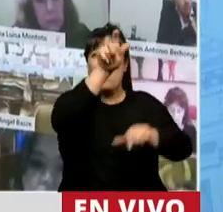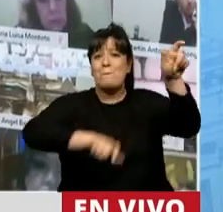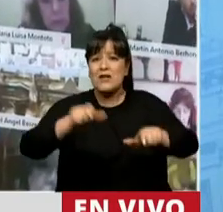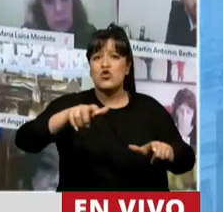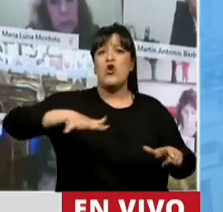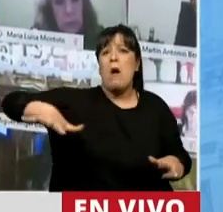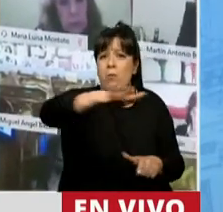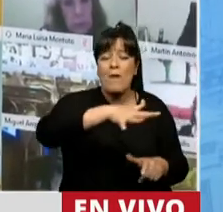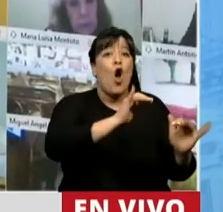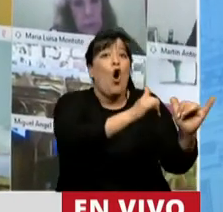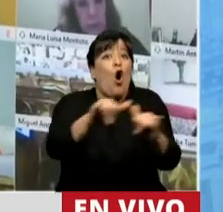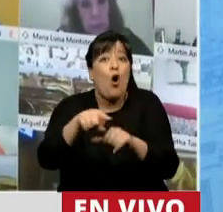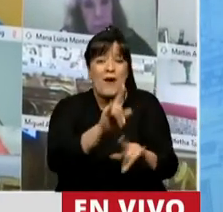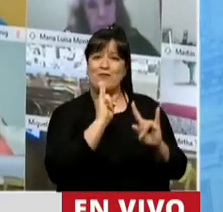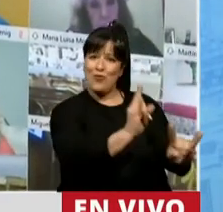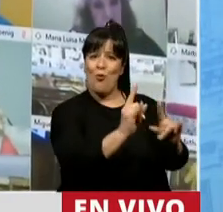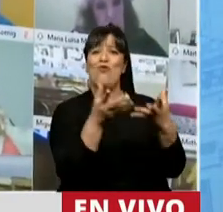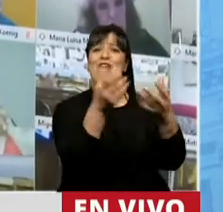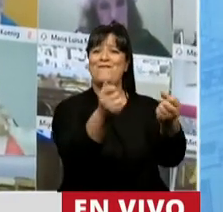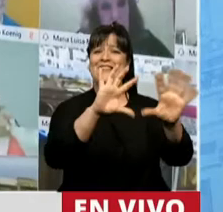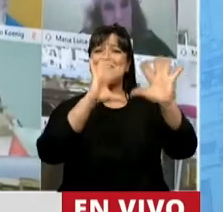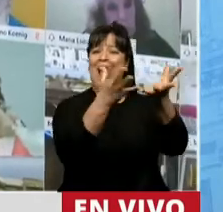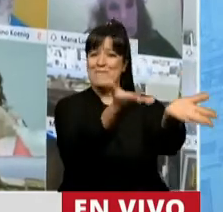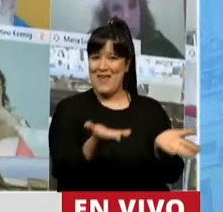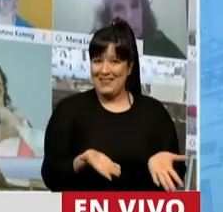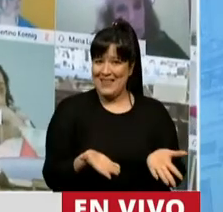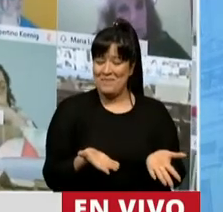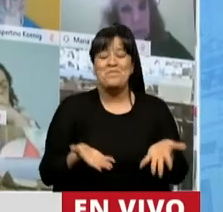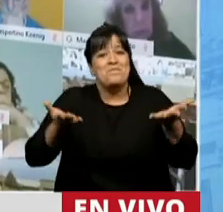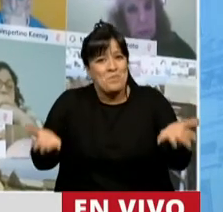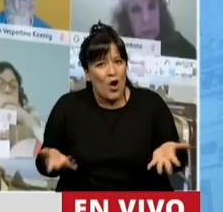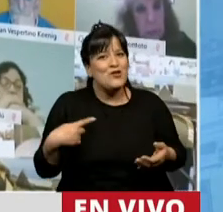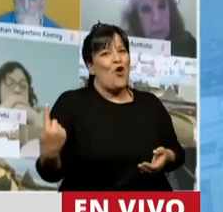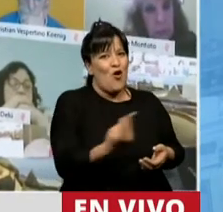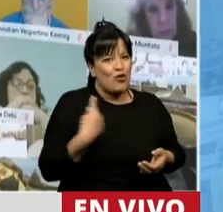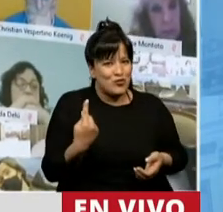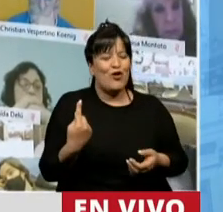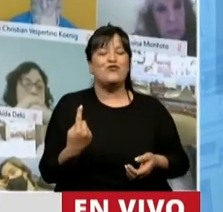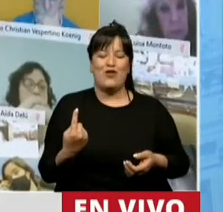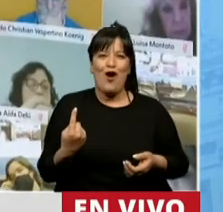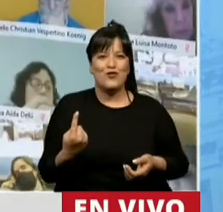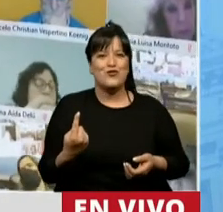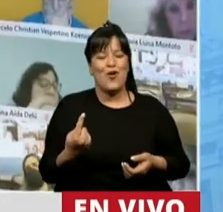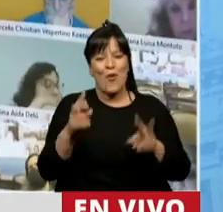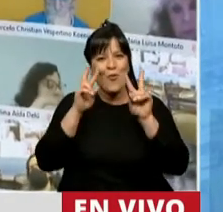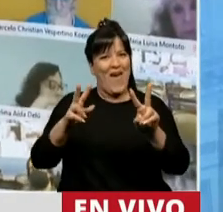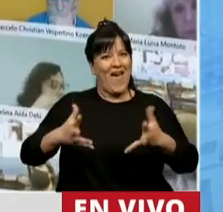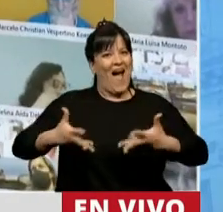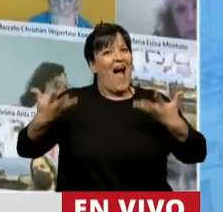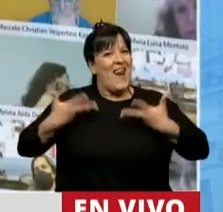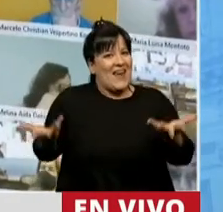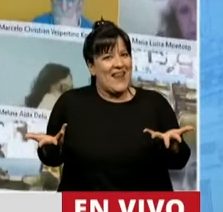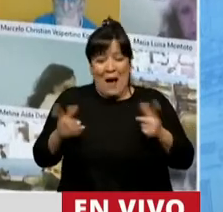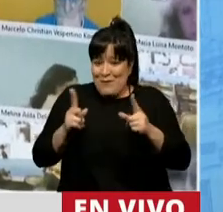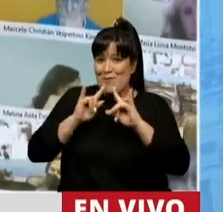jóvenes la defensa del ambiente. Por eso es que nosotros vemos con inmensa alegría que son